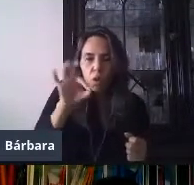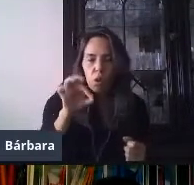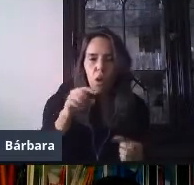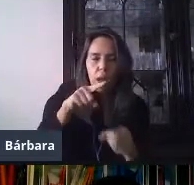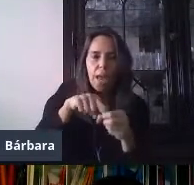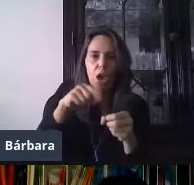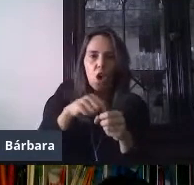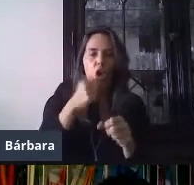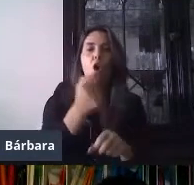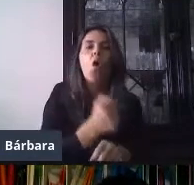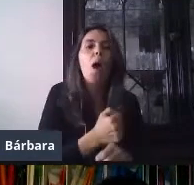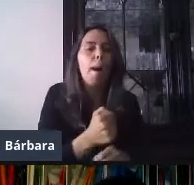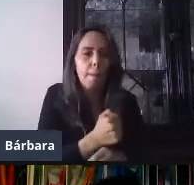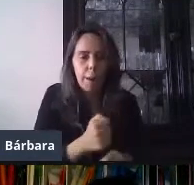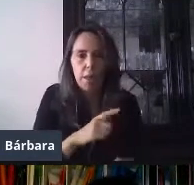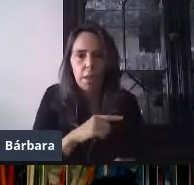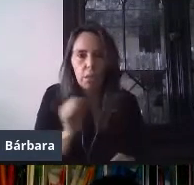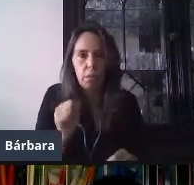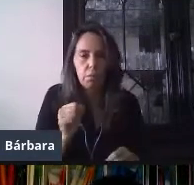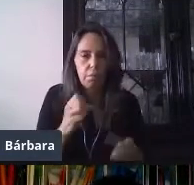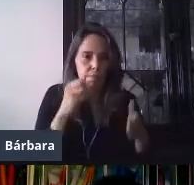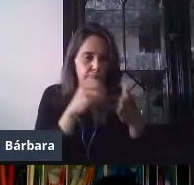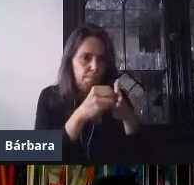seleccionar la, voy a pegarla.